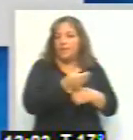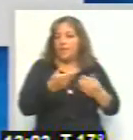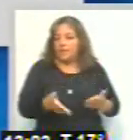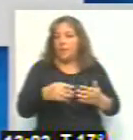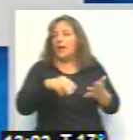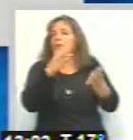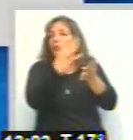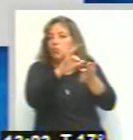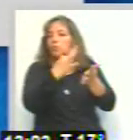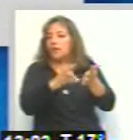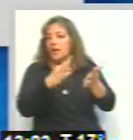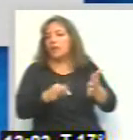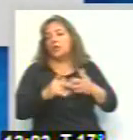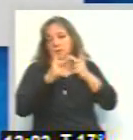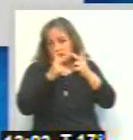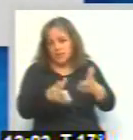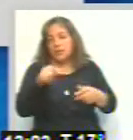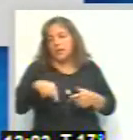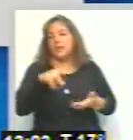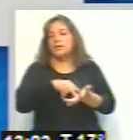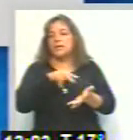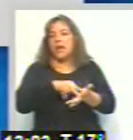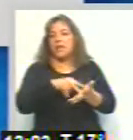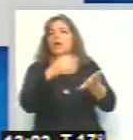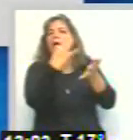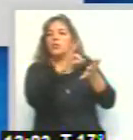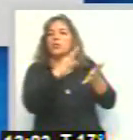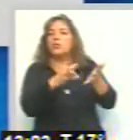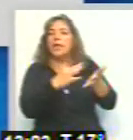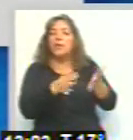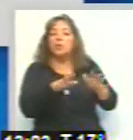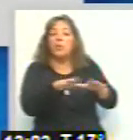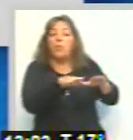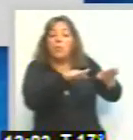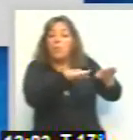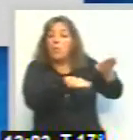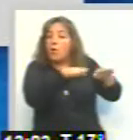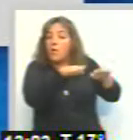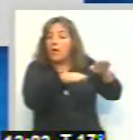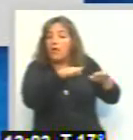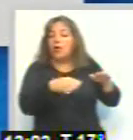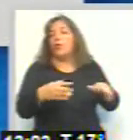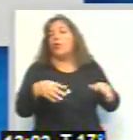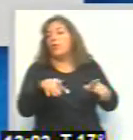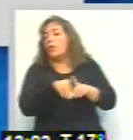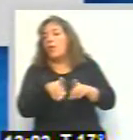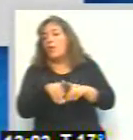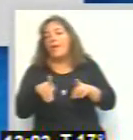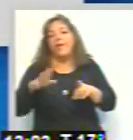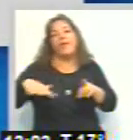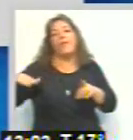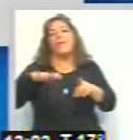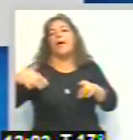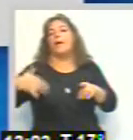ya se venía repitiendo en la provincia de Salta. Es un dato promedio, casi que se da también en los grandes conglomerados de la República